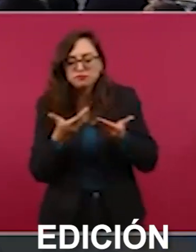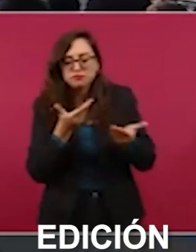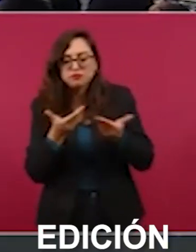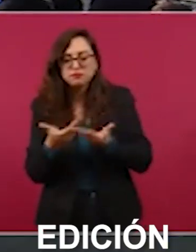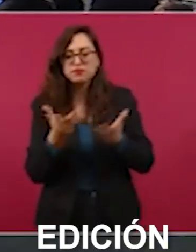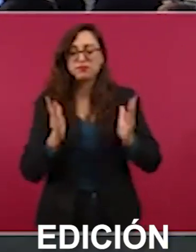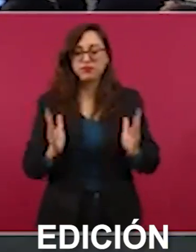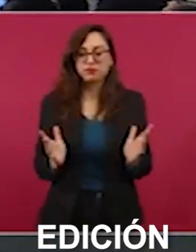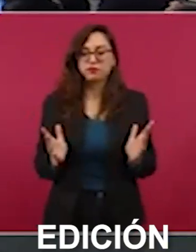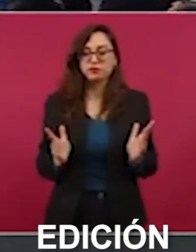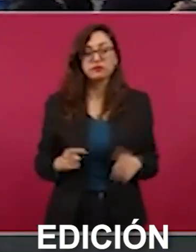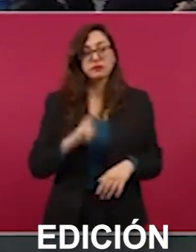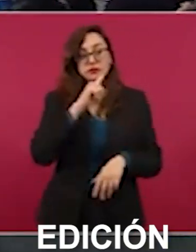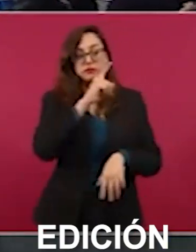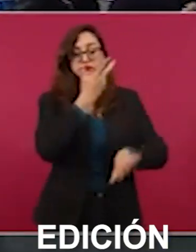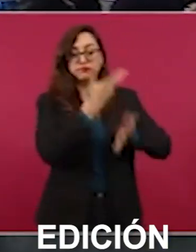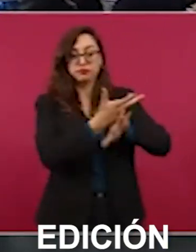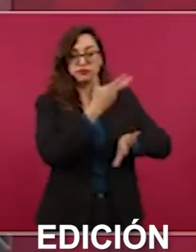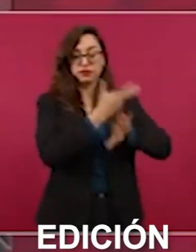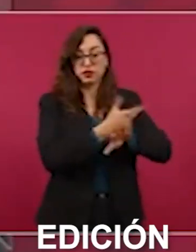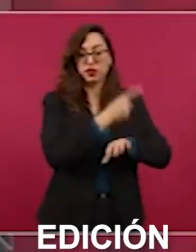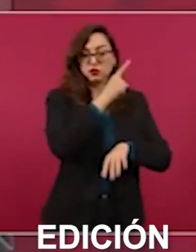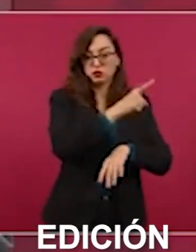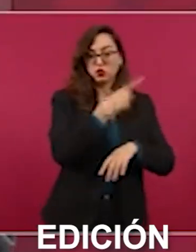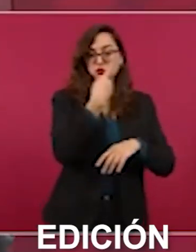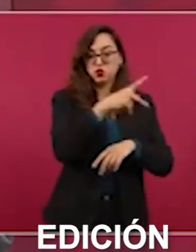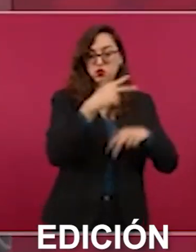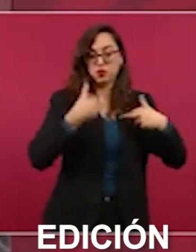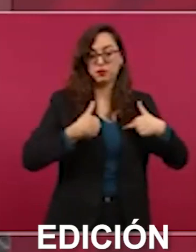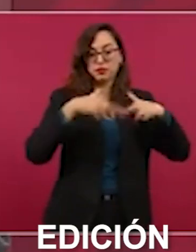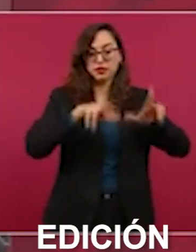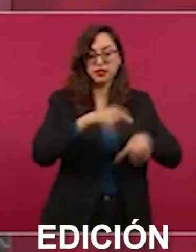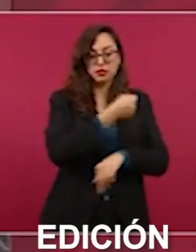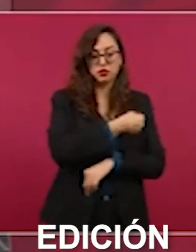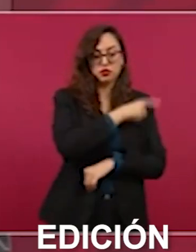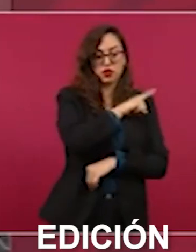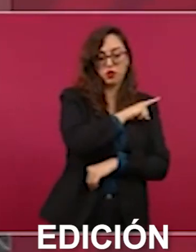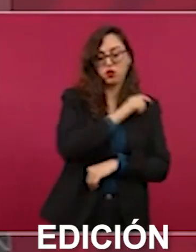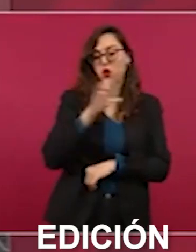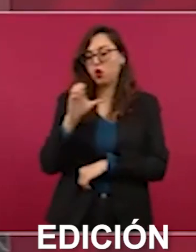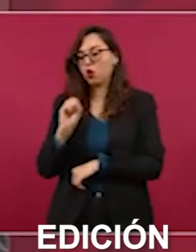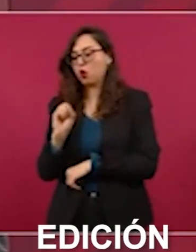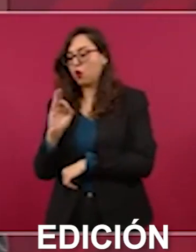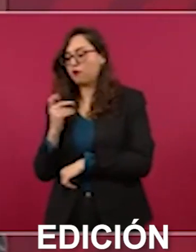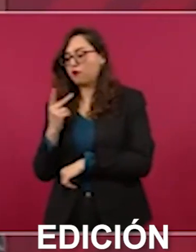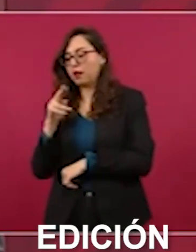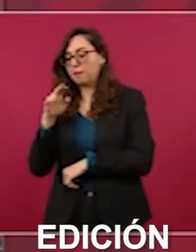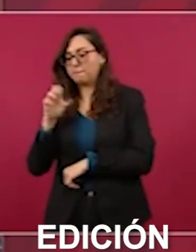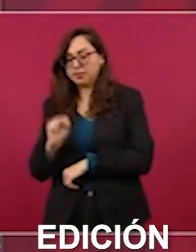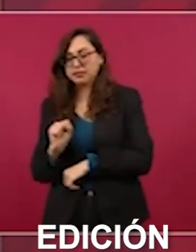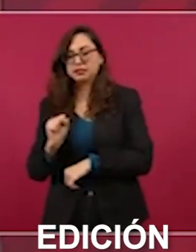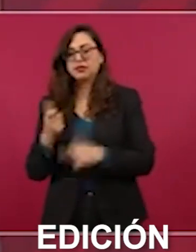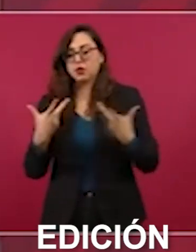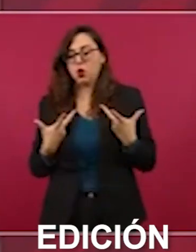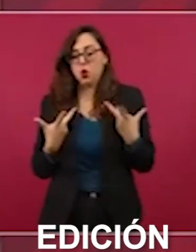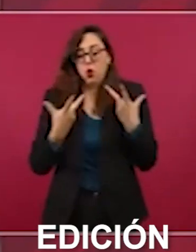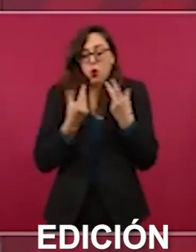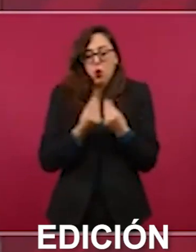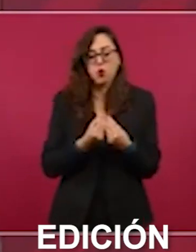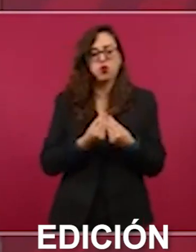que la agencia de salud de Estados Unidos y COFEPRIS hagan un análisis sobre